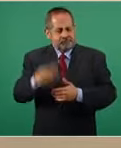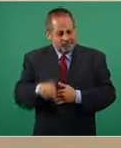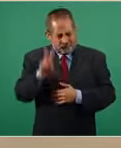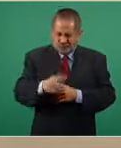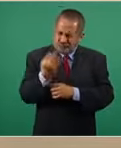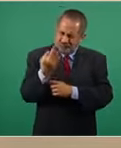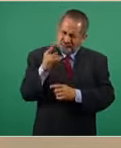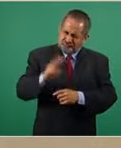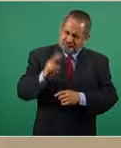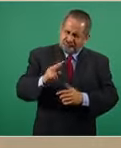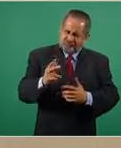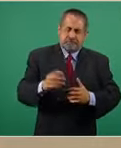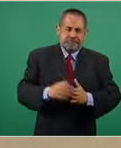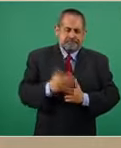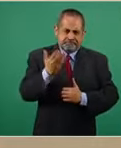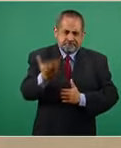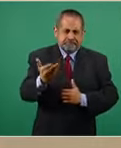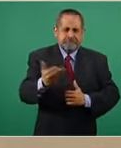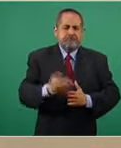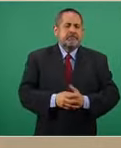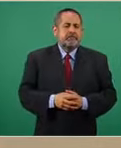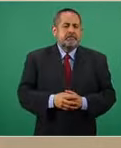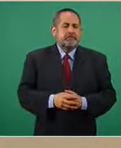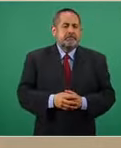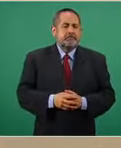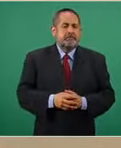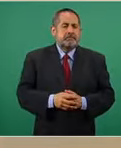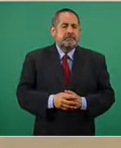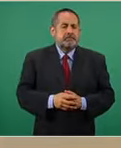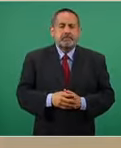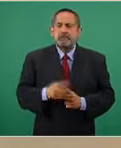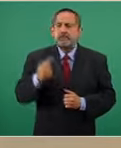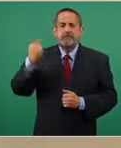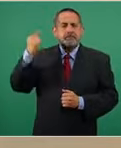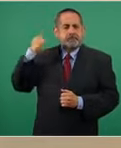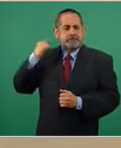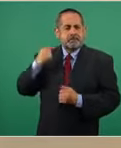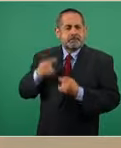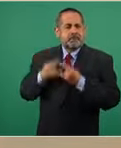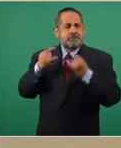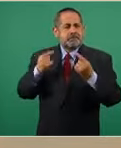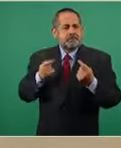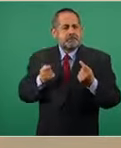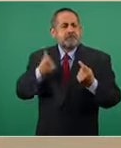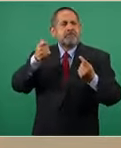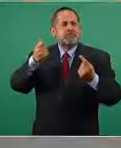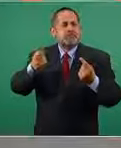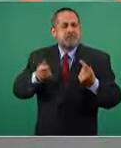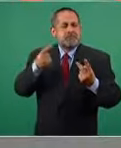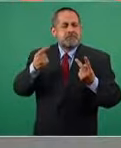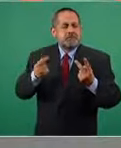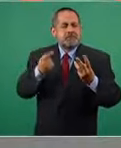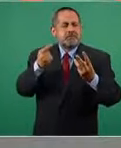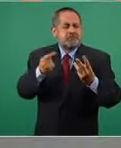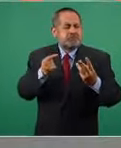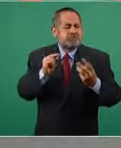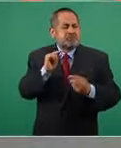en muy pocos momentos de nuestra historia se ha visto realizado este ideal